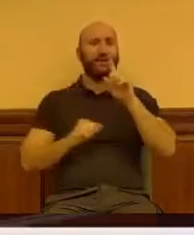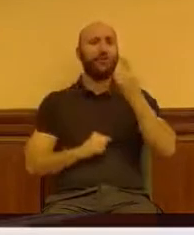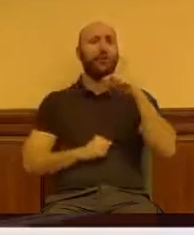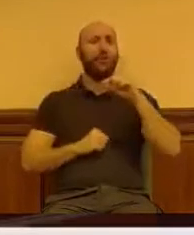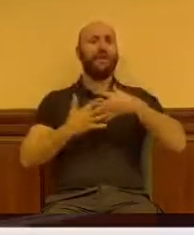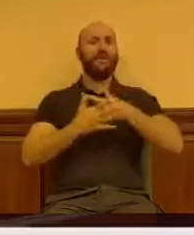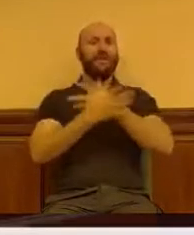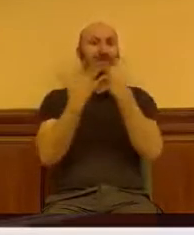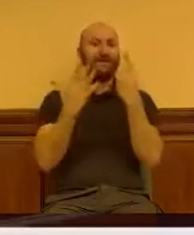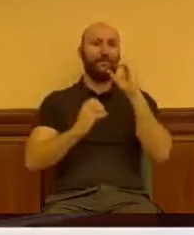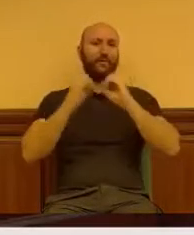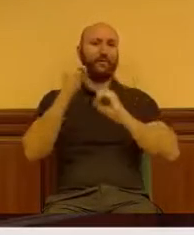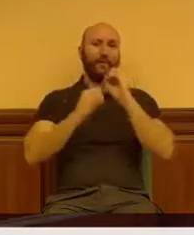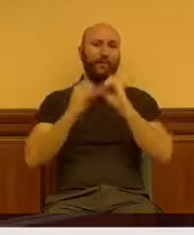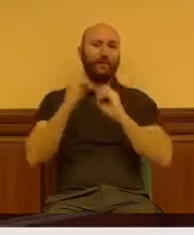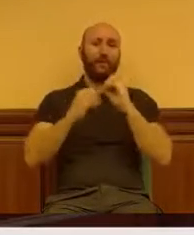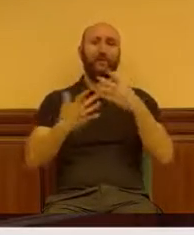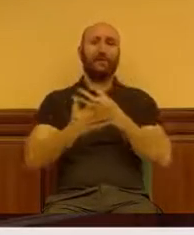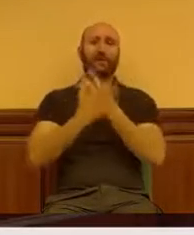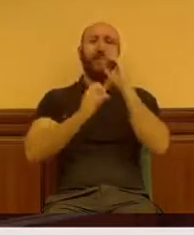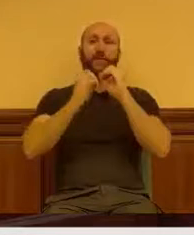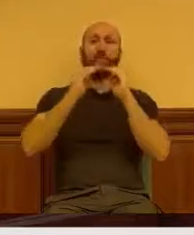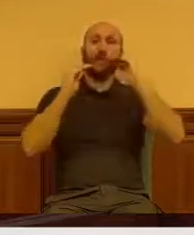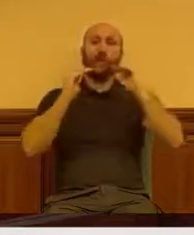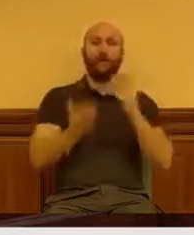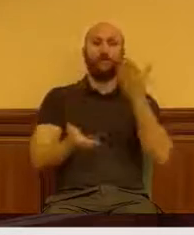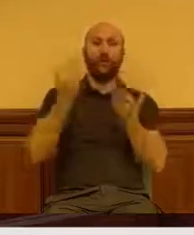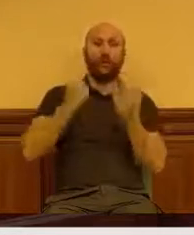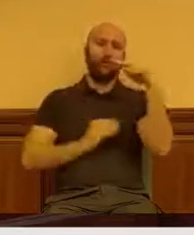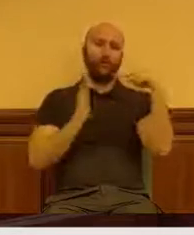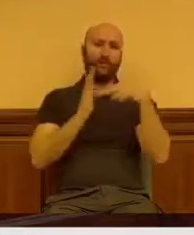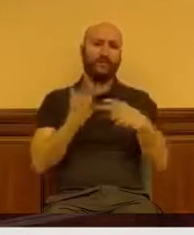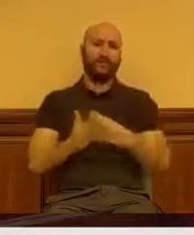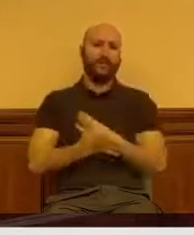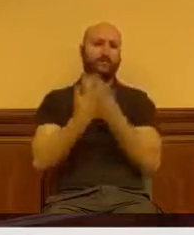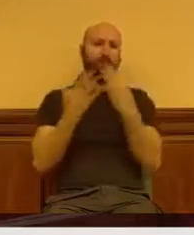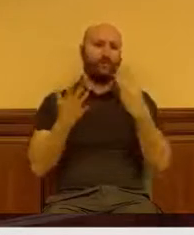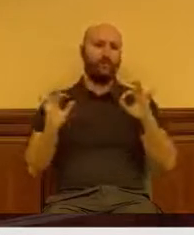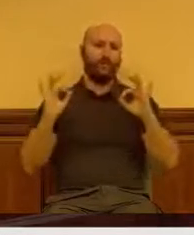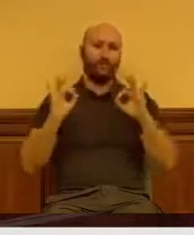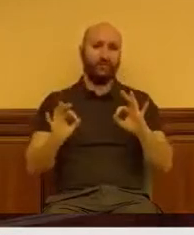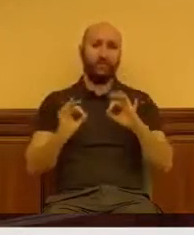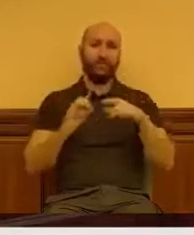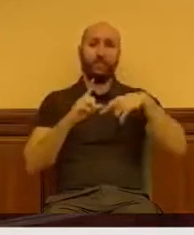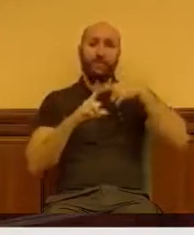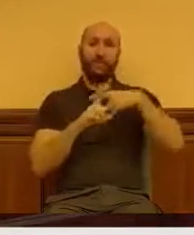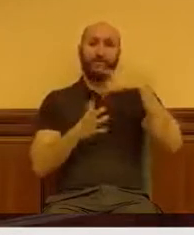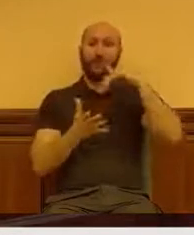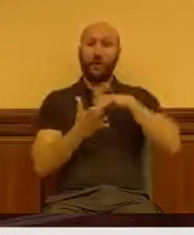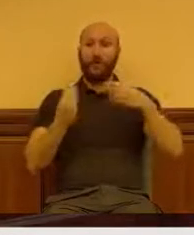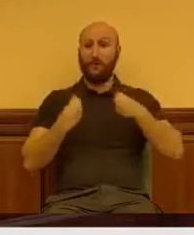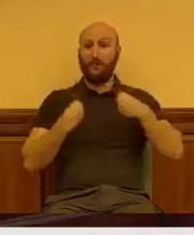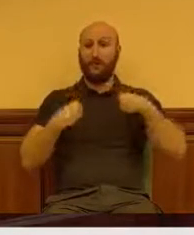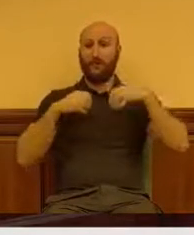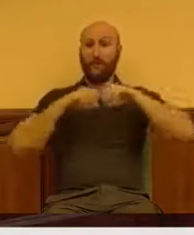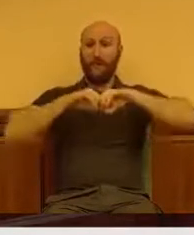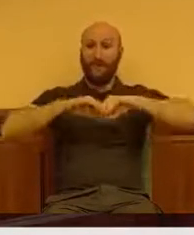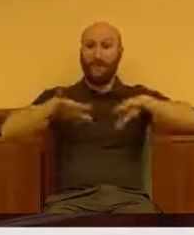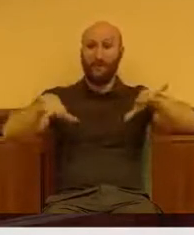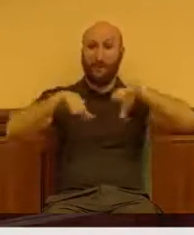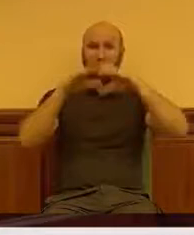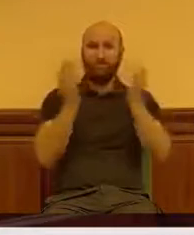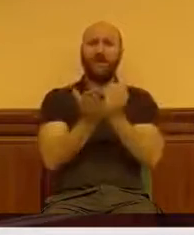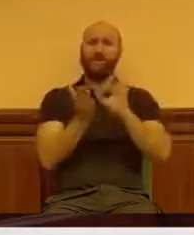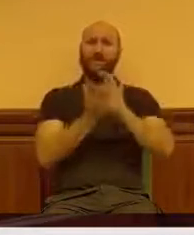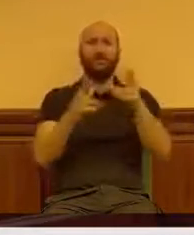un 19% menos que en 2018. Y, precisamente porque vivimos una pandemia, los servicios sociales son más